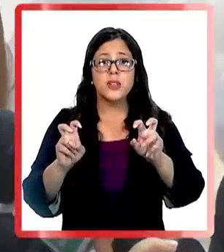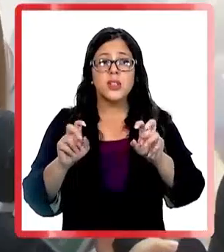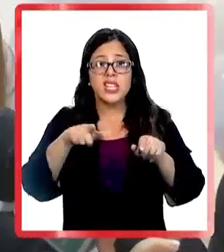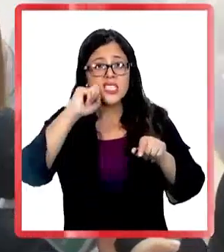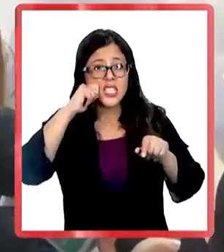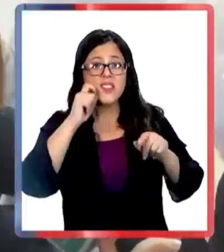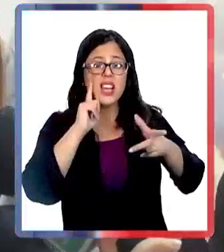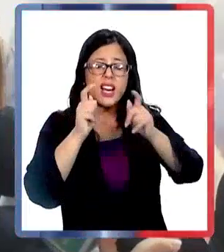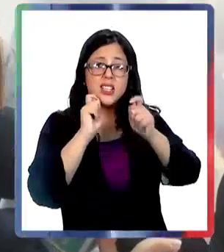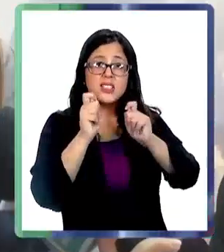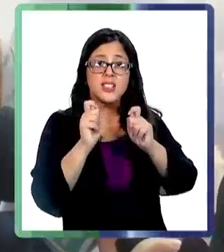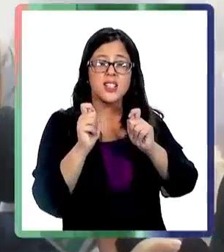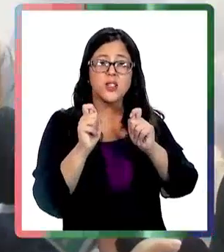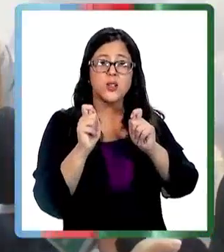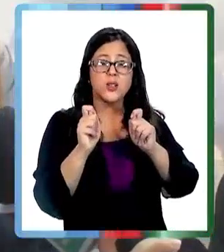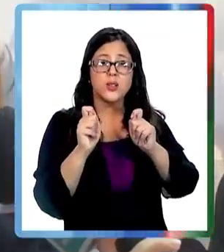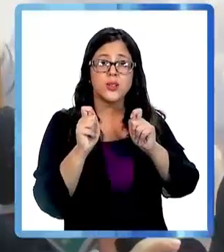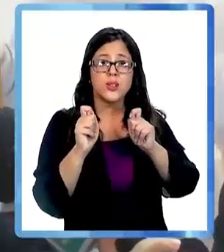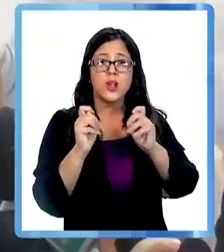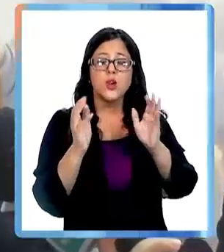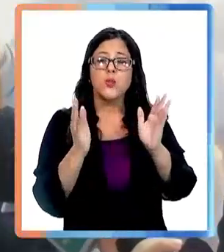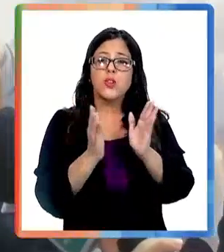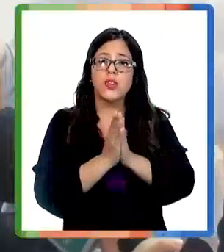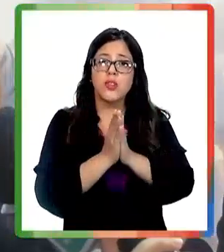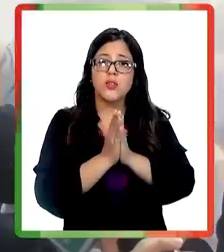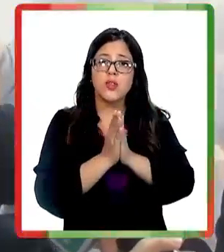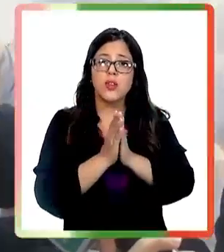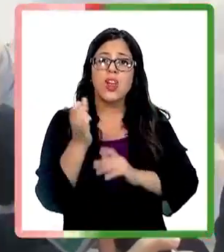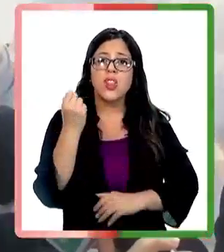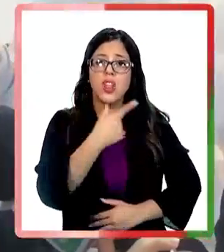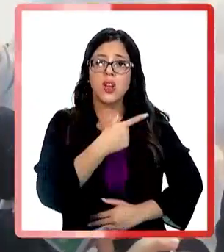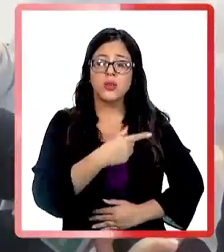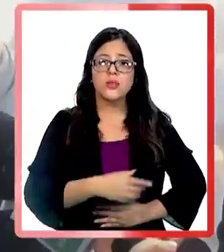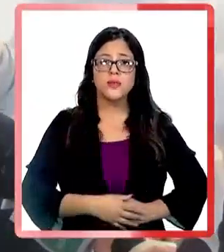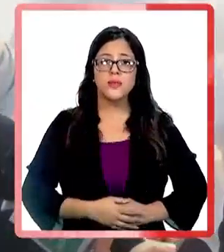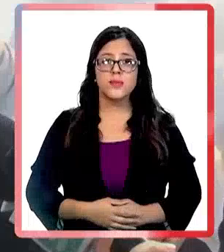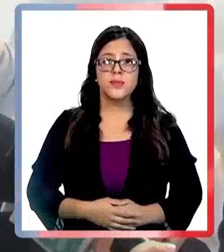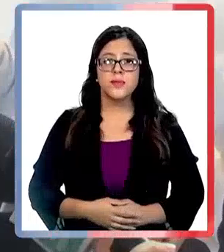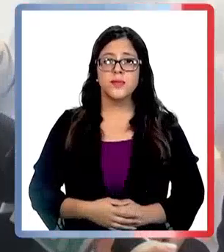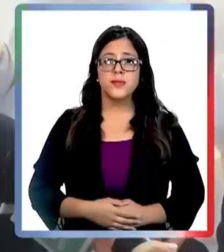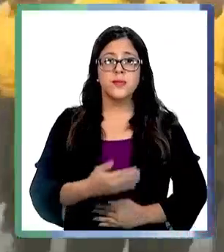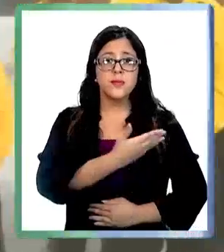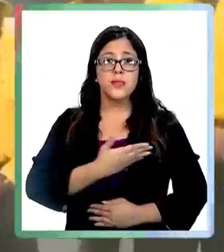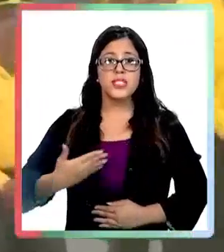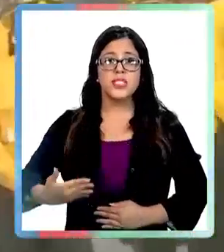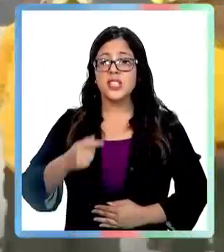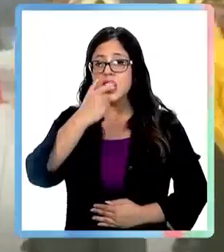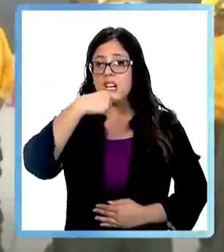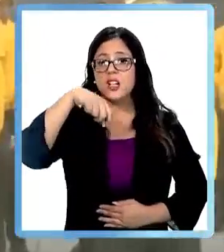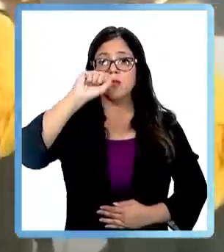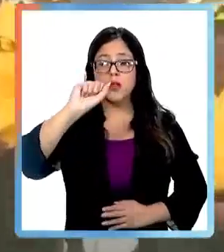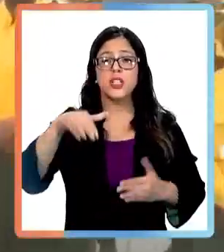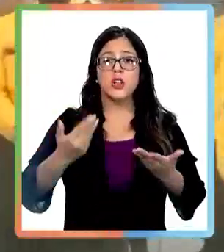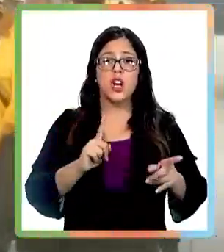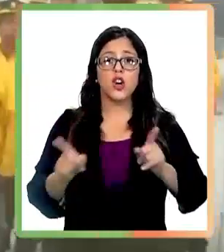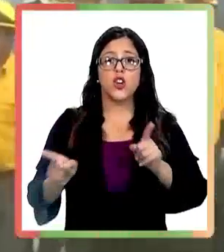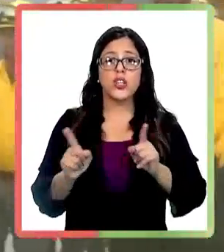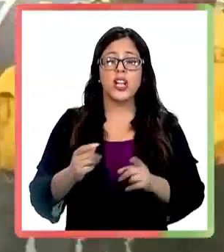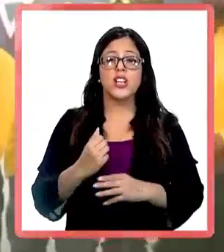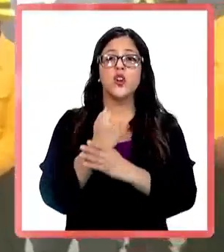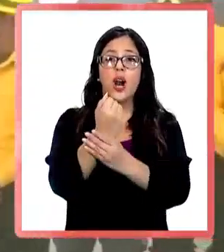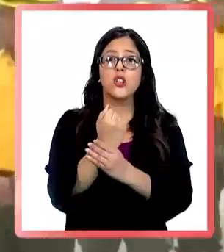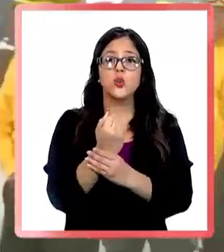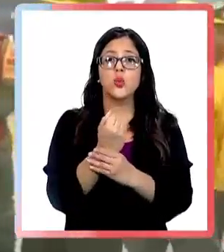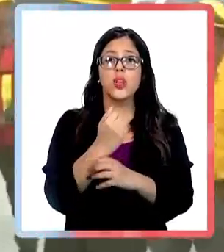que llame al riesgo, al peligro, por favor, denúncienla. Mientras, el presidente Gabriel